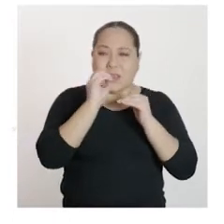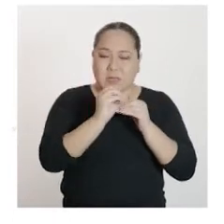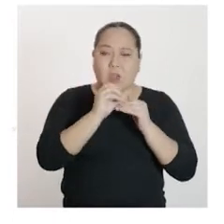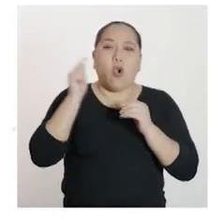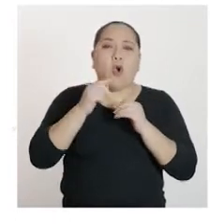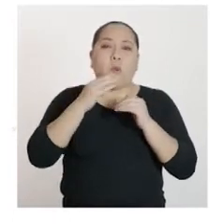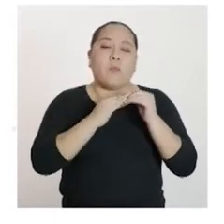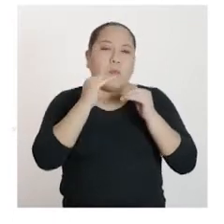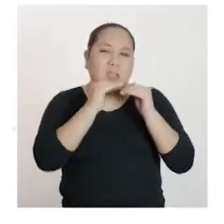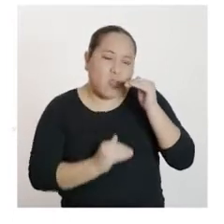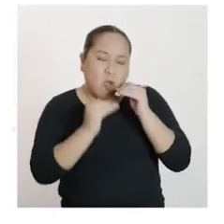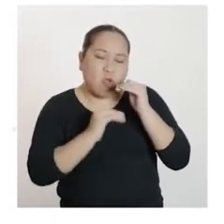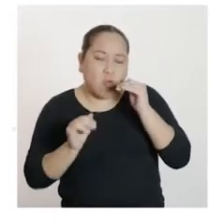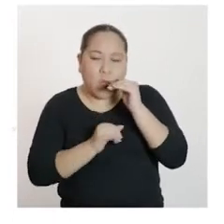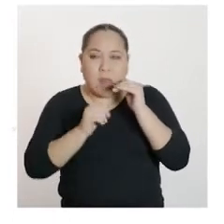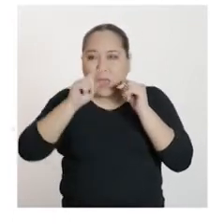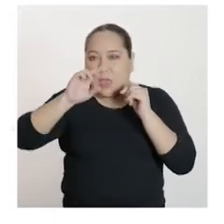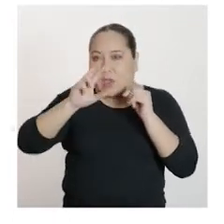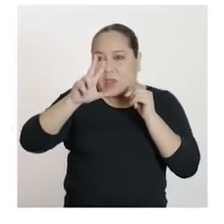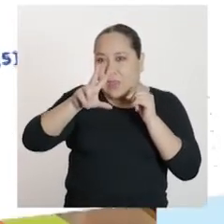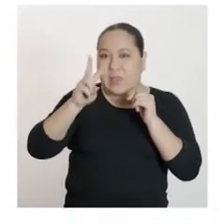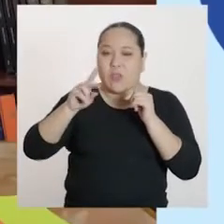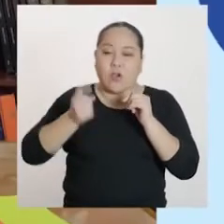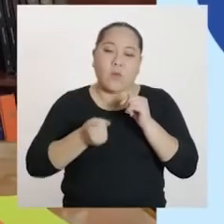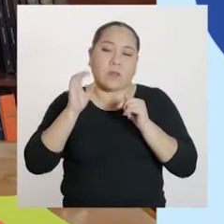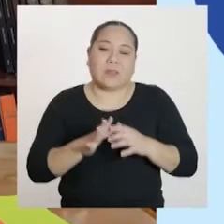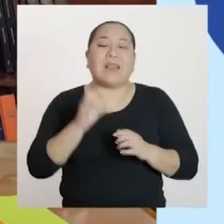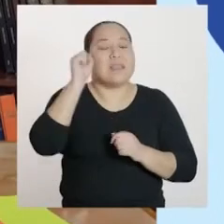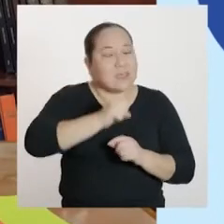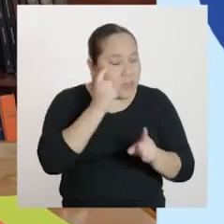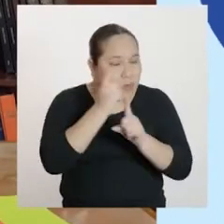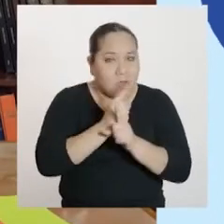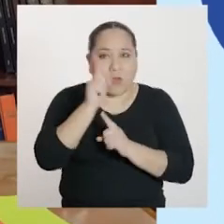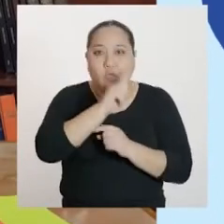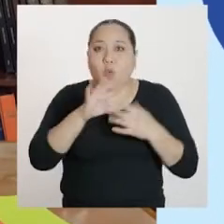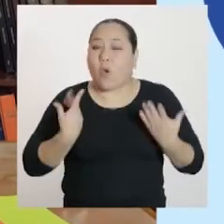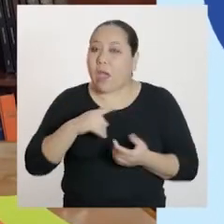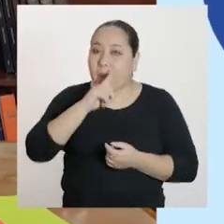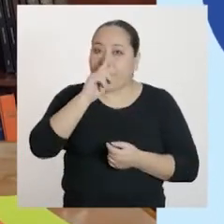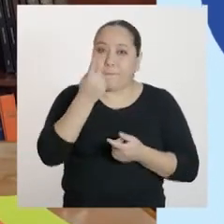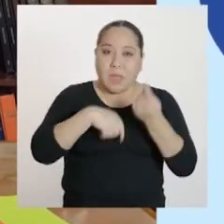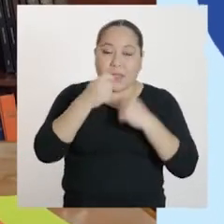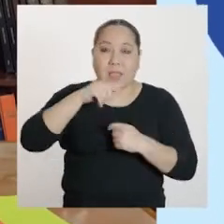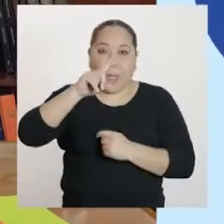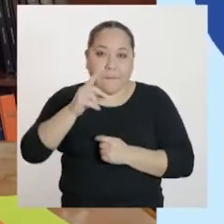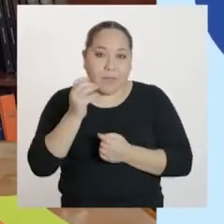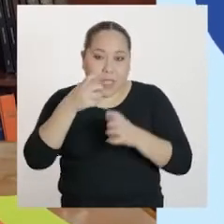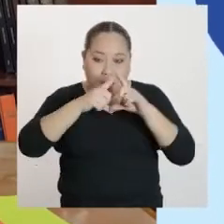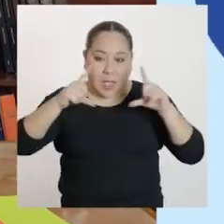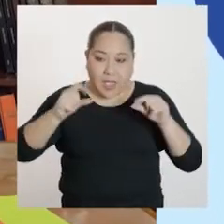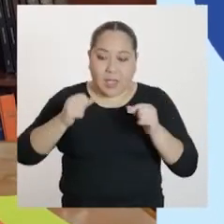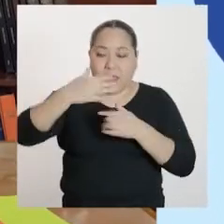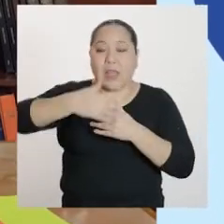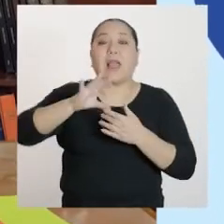,5. Efectivamente, cuando no hay venta de millares de coladrillos adicionales, es decir,